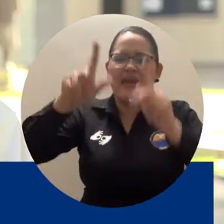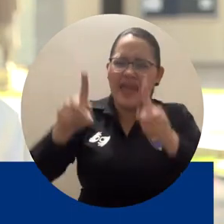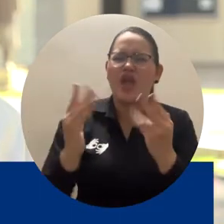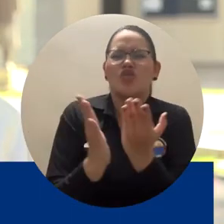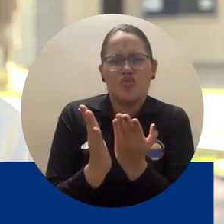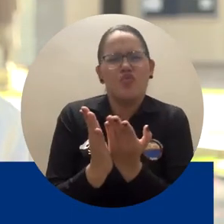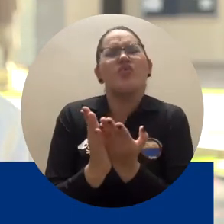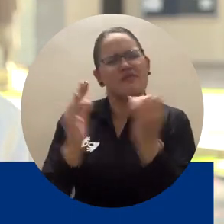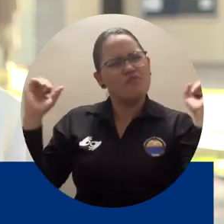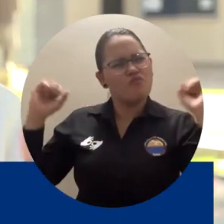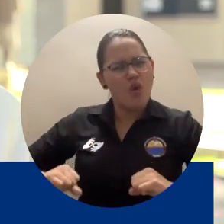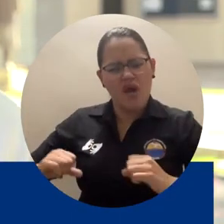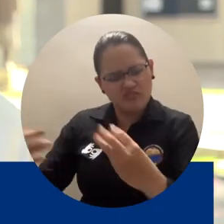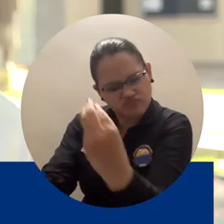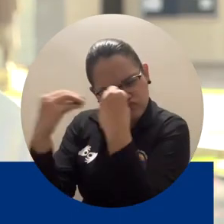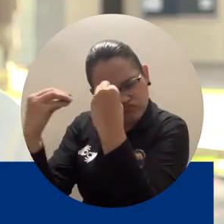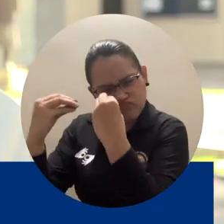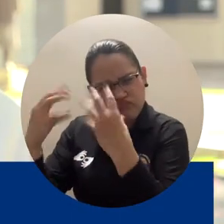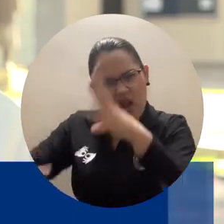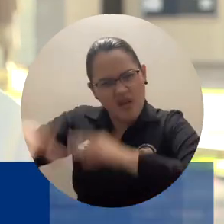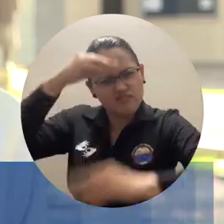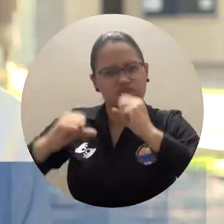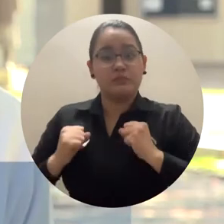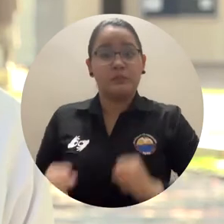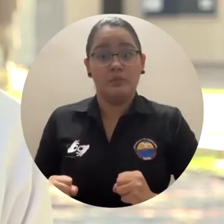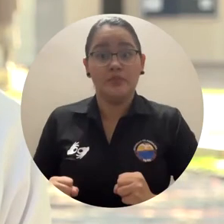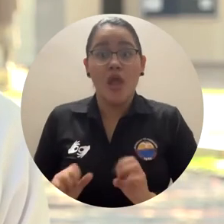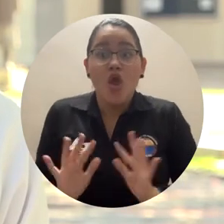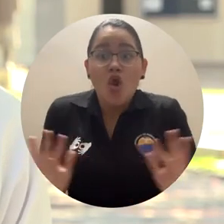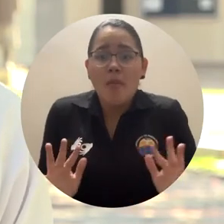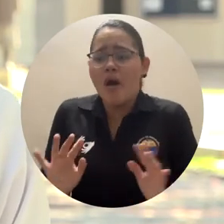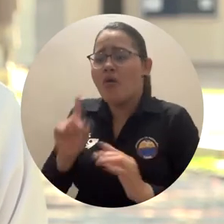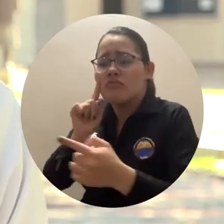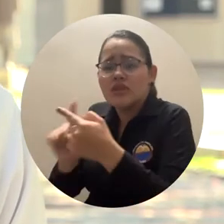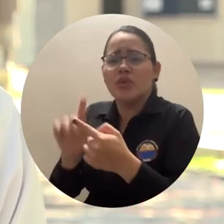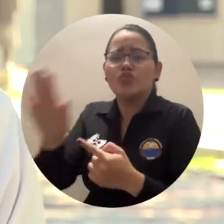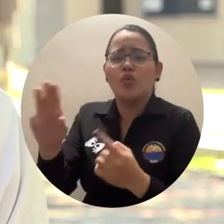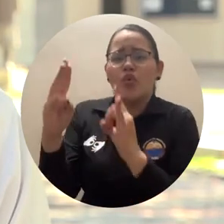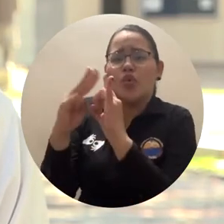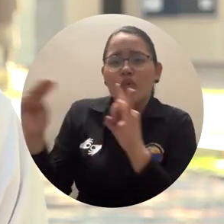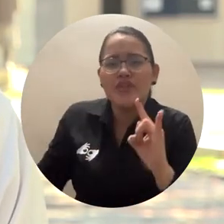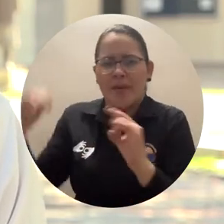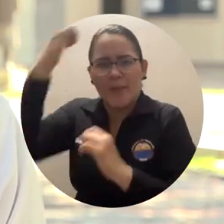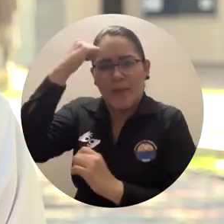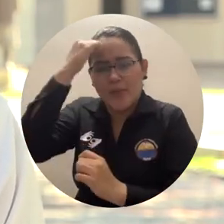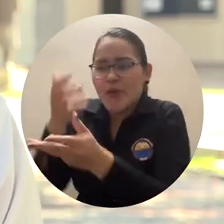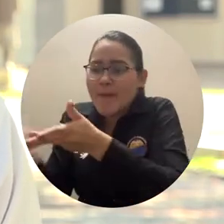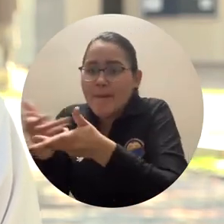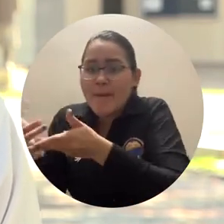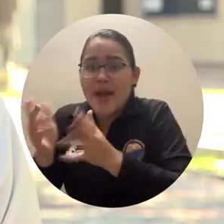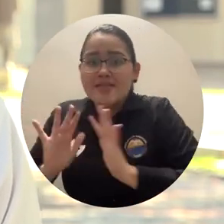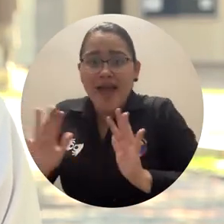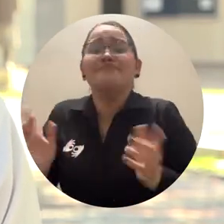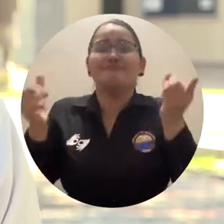unos procesos de formación, no solamente con los docentes de la universidad, sino también tendrán la experiencia de poder interactuar con docentes de